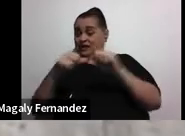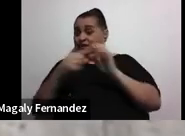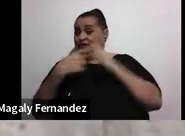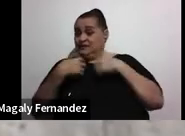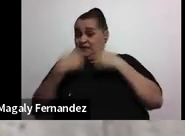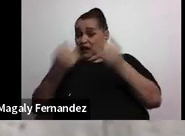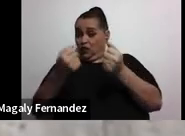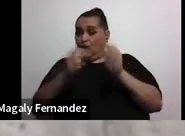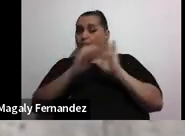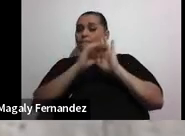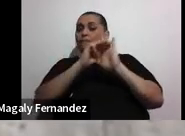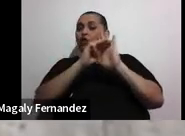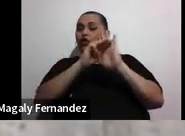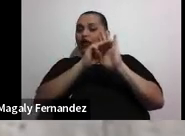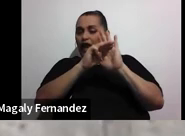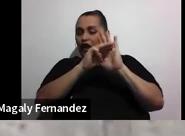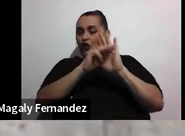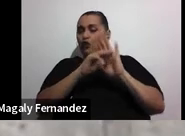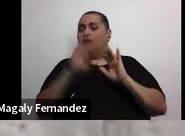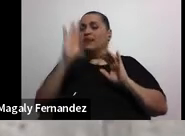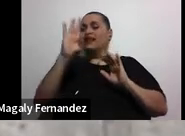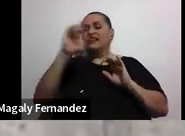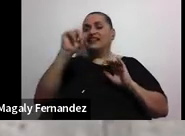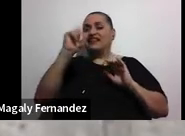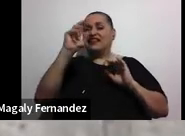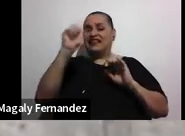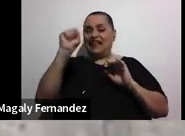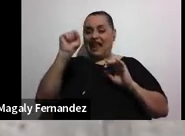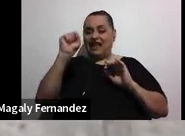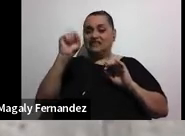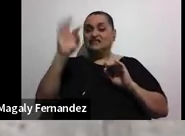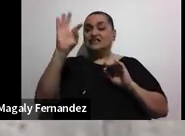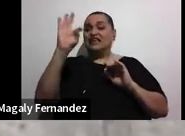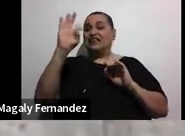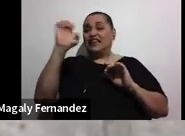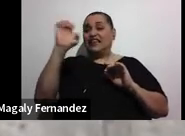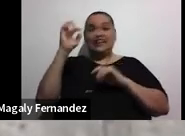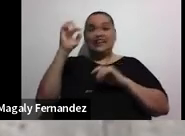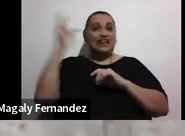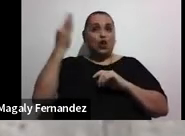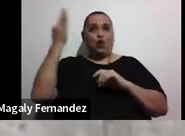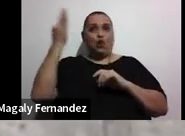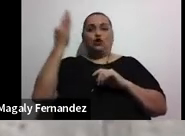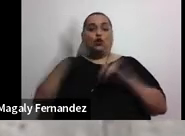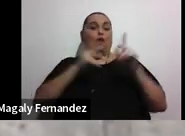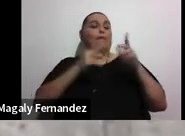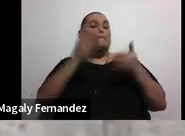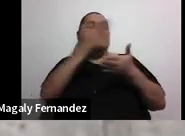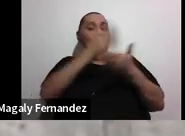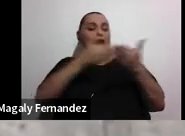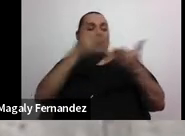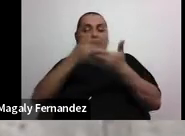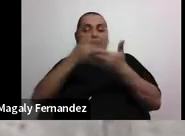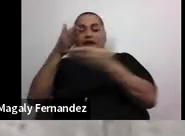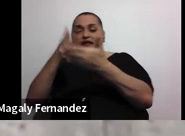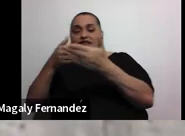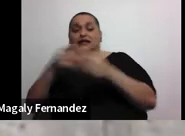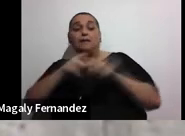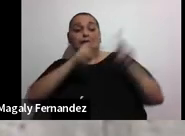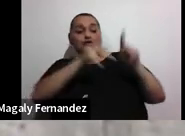No es nada complicado es las fases por las cuales las personas pasan para cambiar